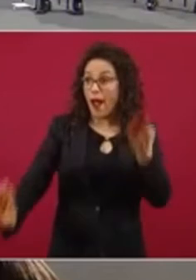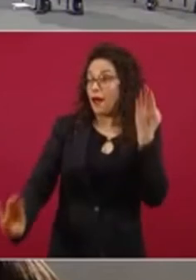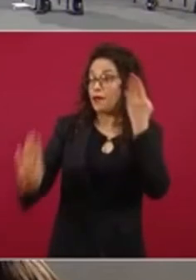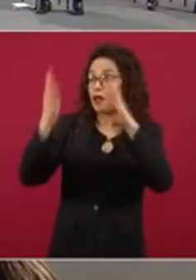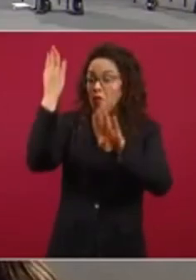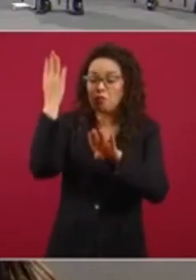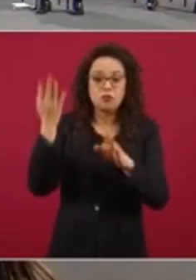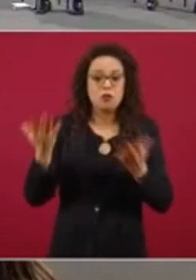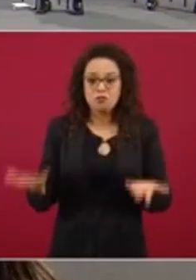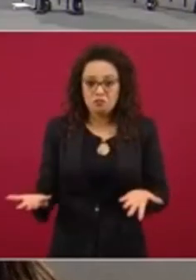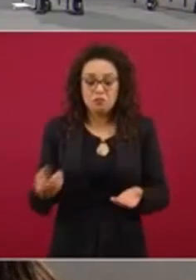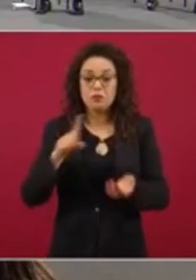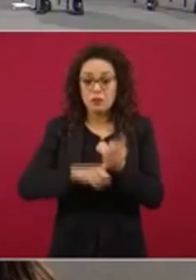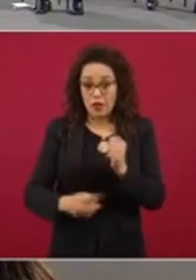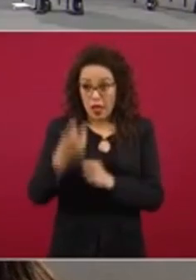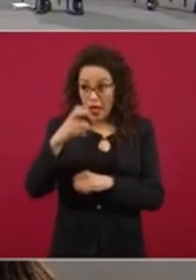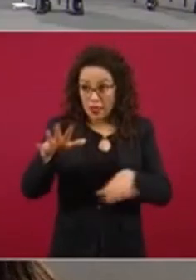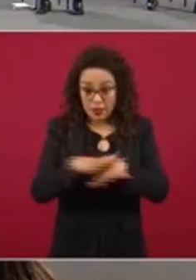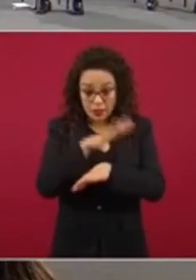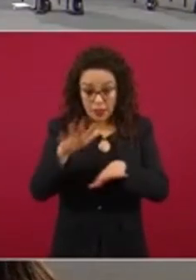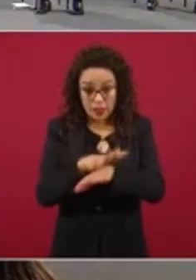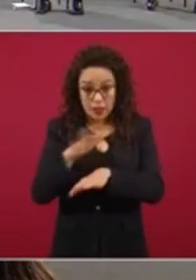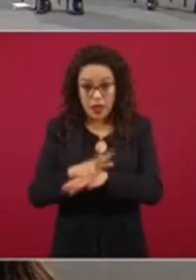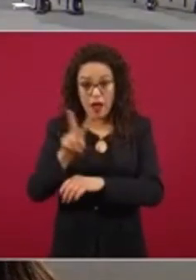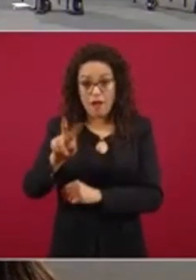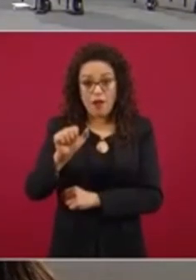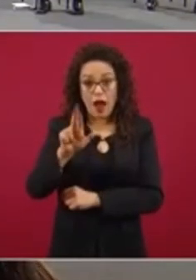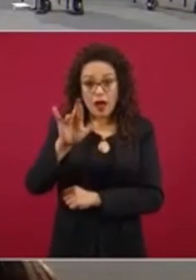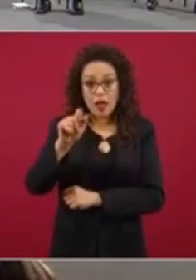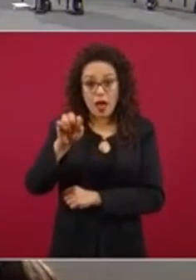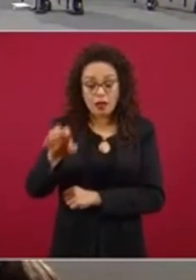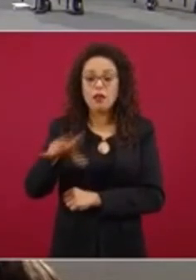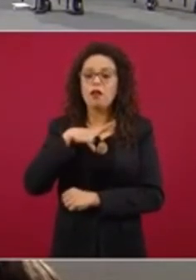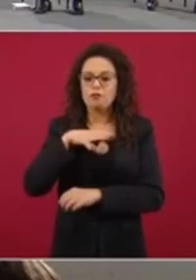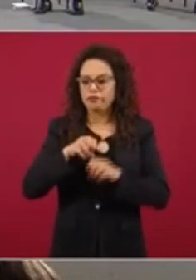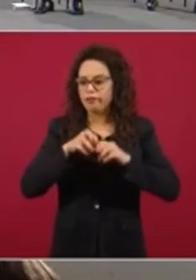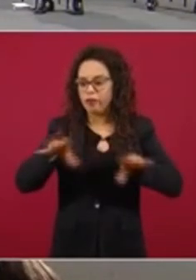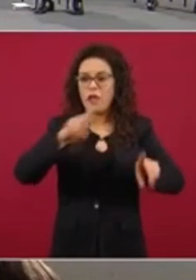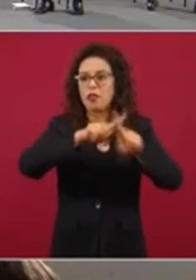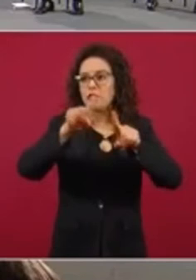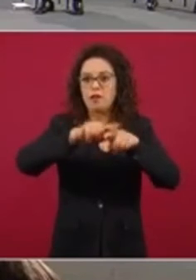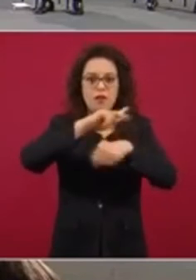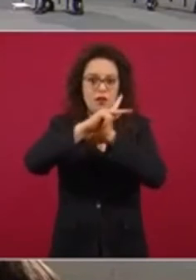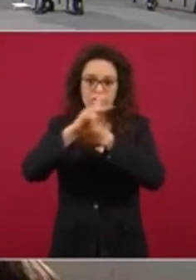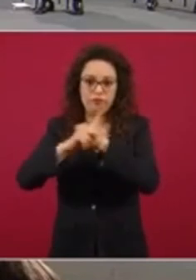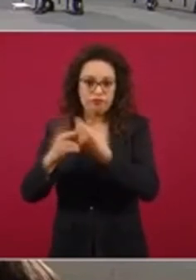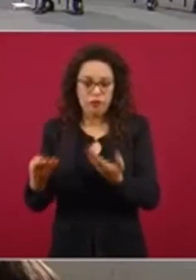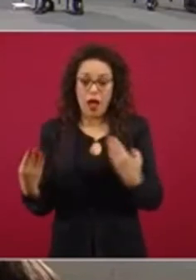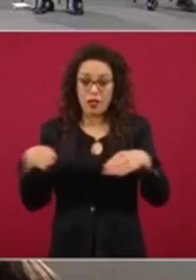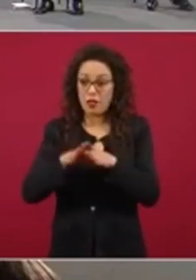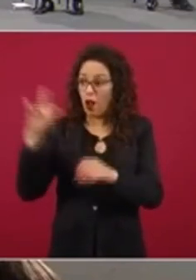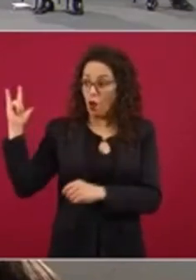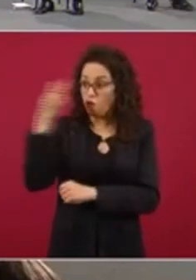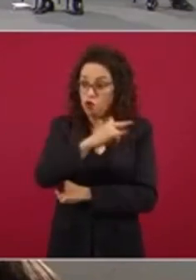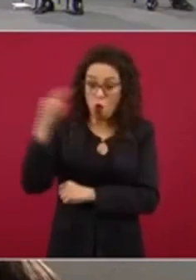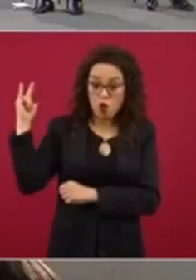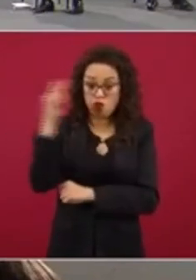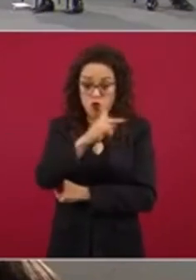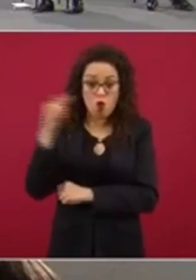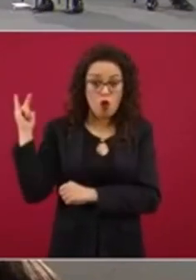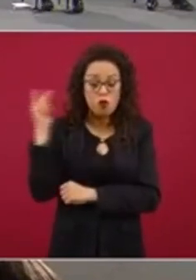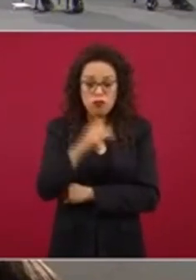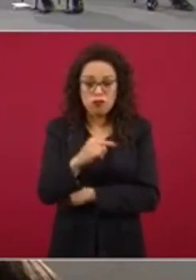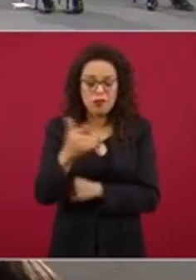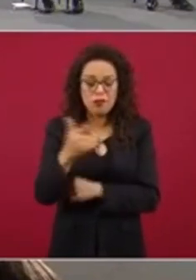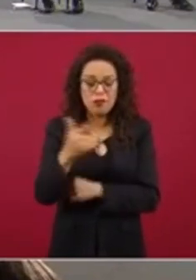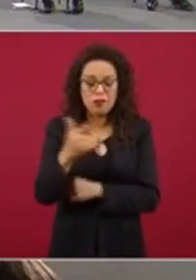esta variante propagada muy probablemente por múltiples países. Cerrar vuelos provenientes del Reino Unido no tendría